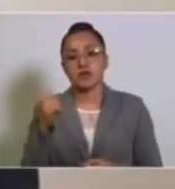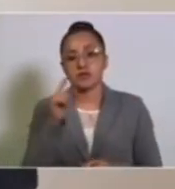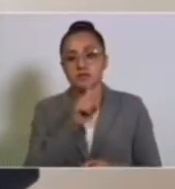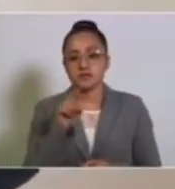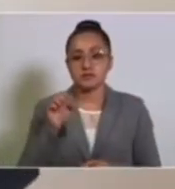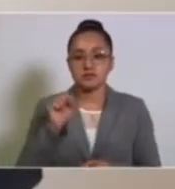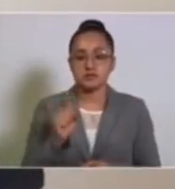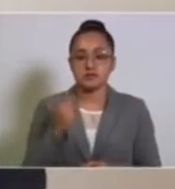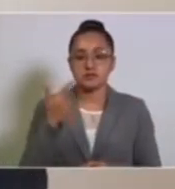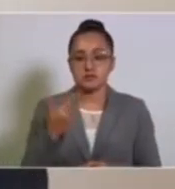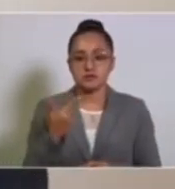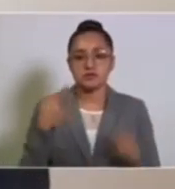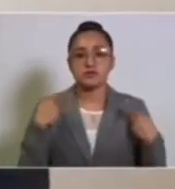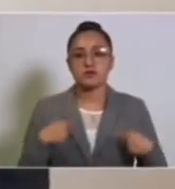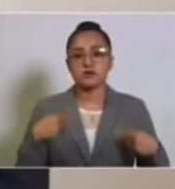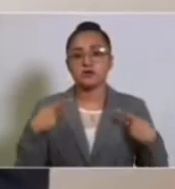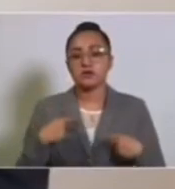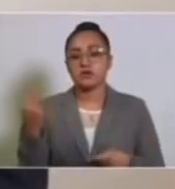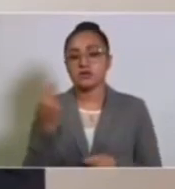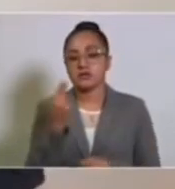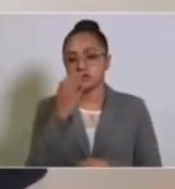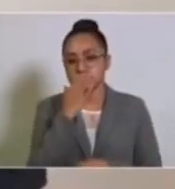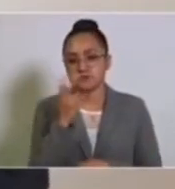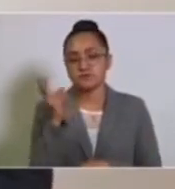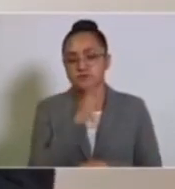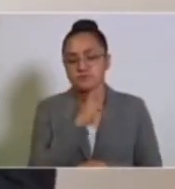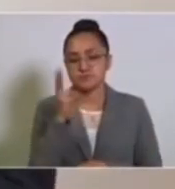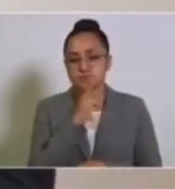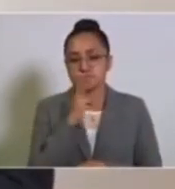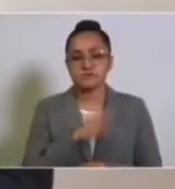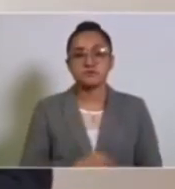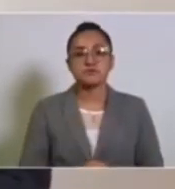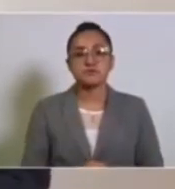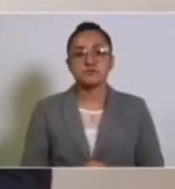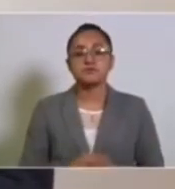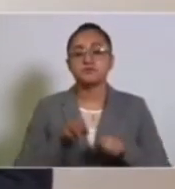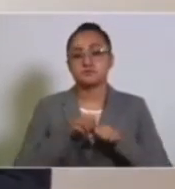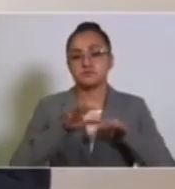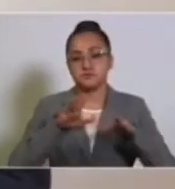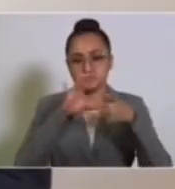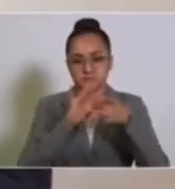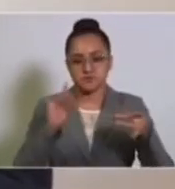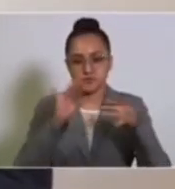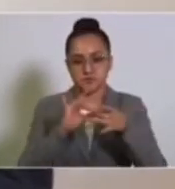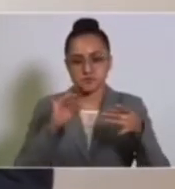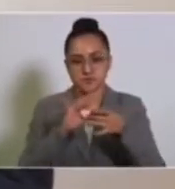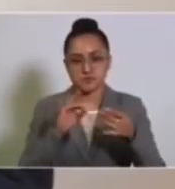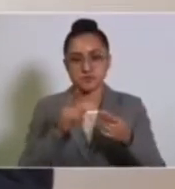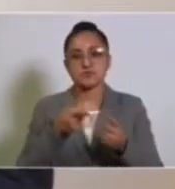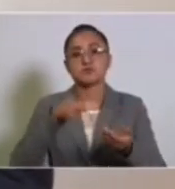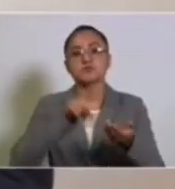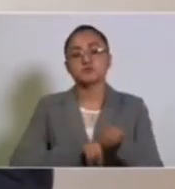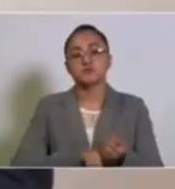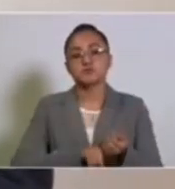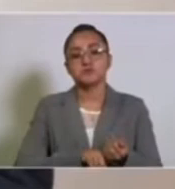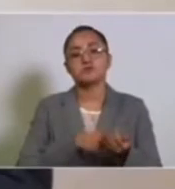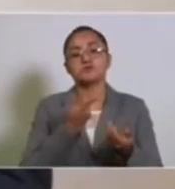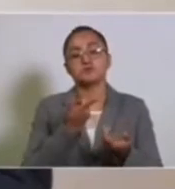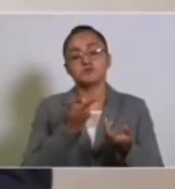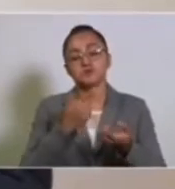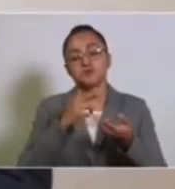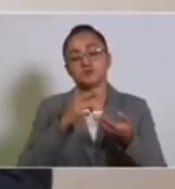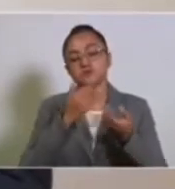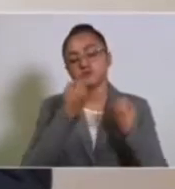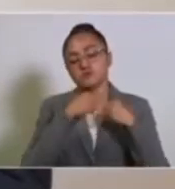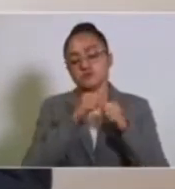167 de ellos requieren de ventilación mecánica asistida, distribuida de la siguiente manera. Red hospitalaria de los